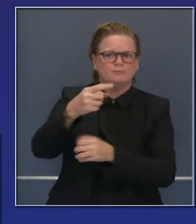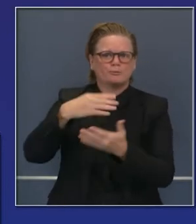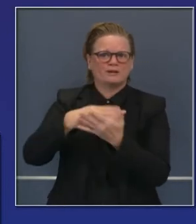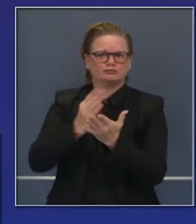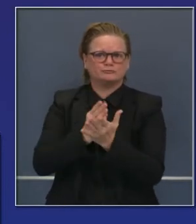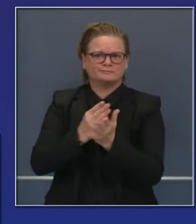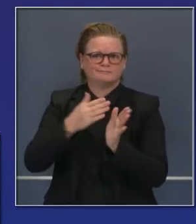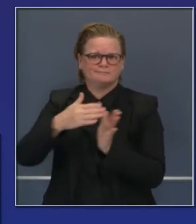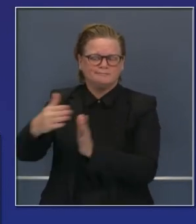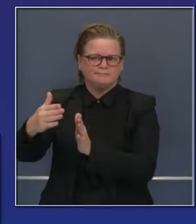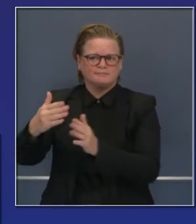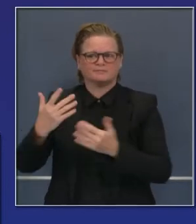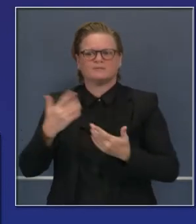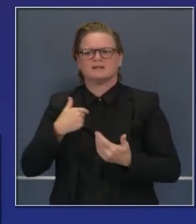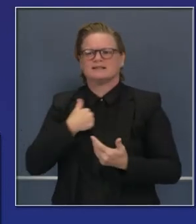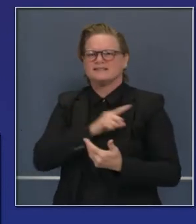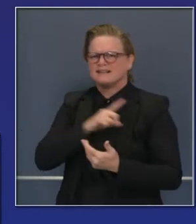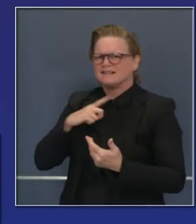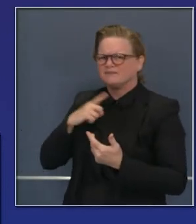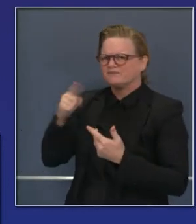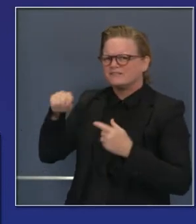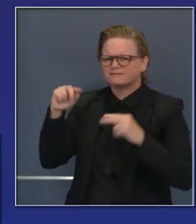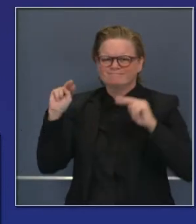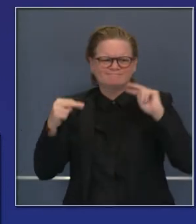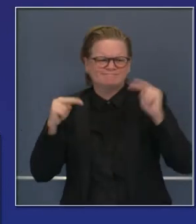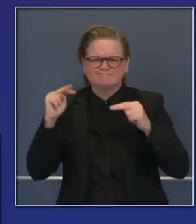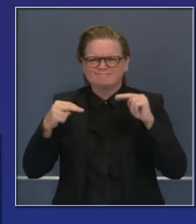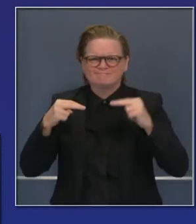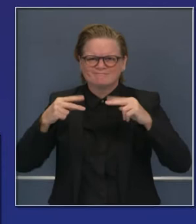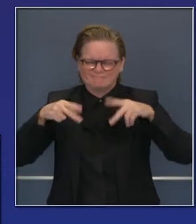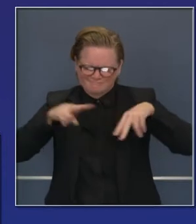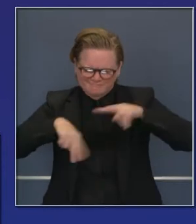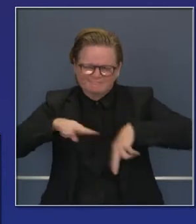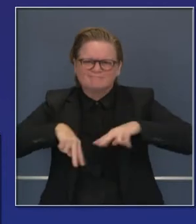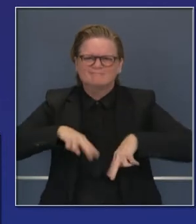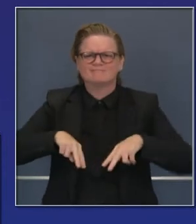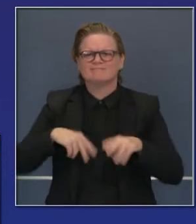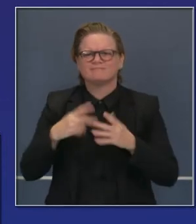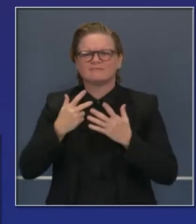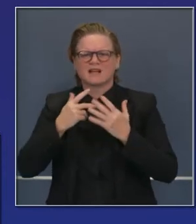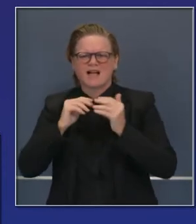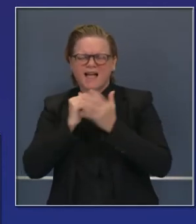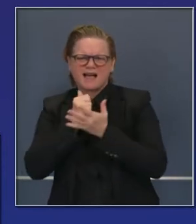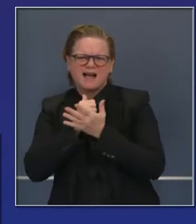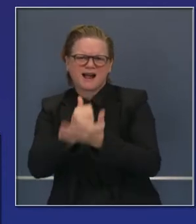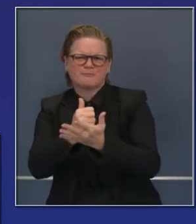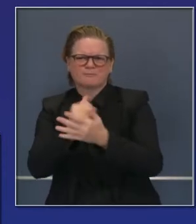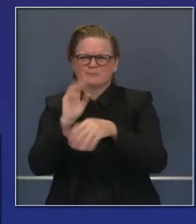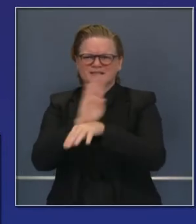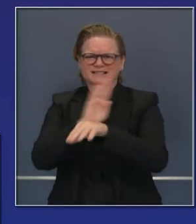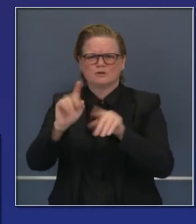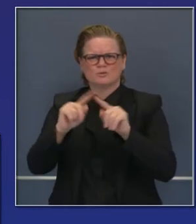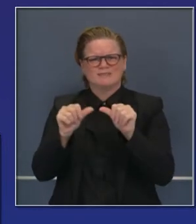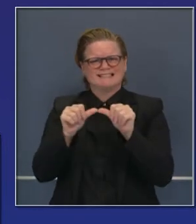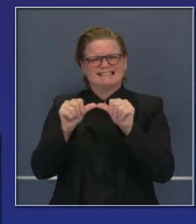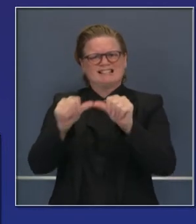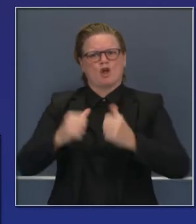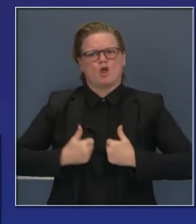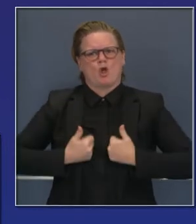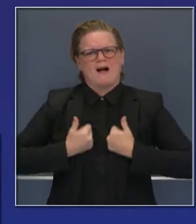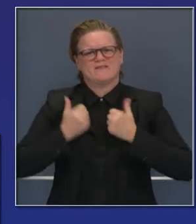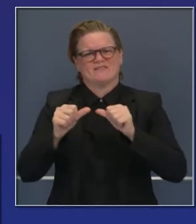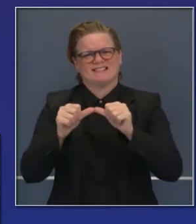legislación. Y también considerando, contemplando lo que podríamos